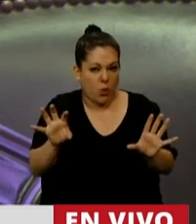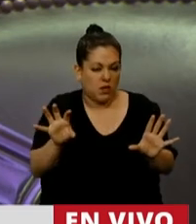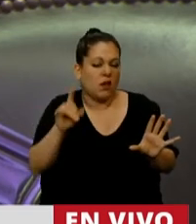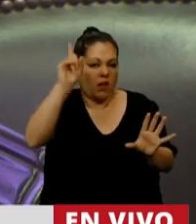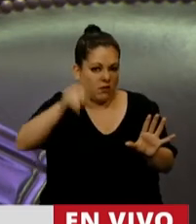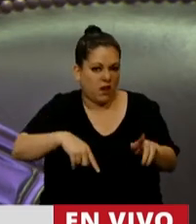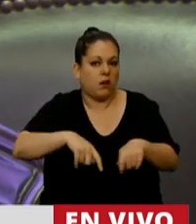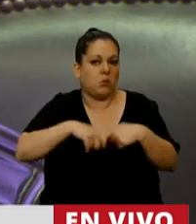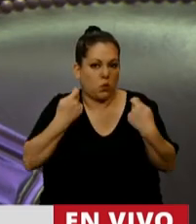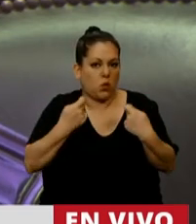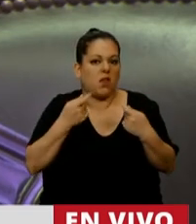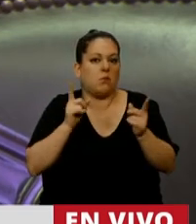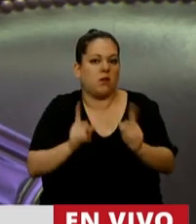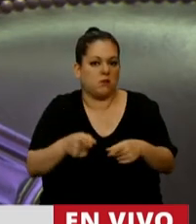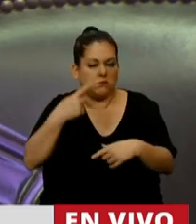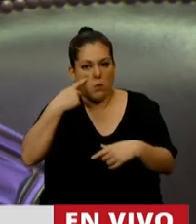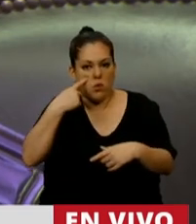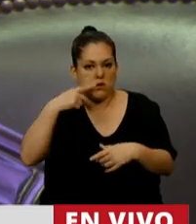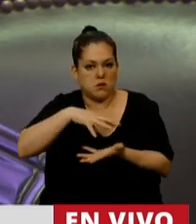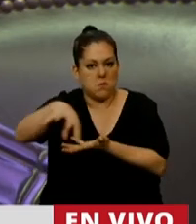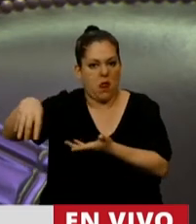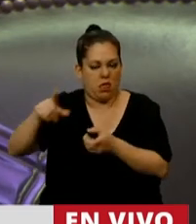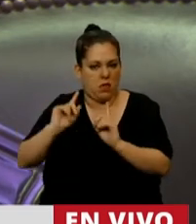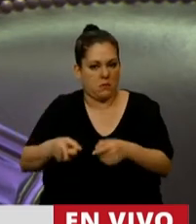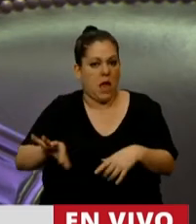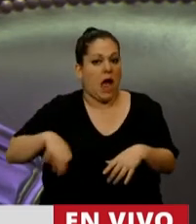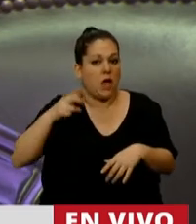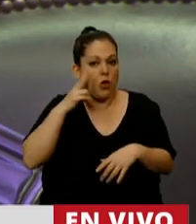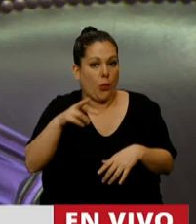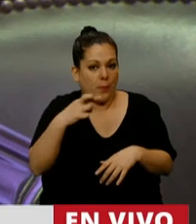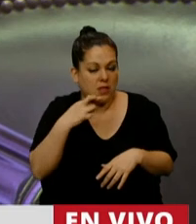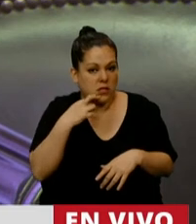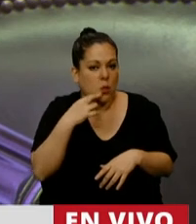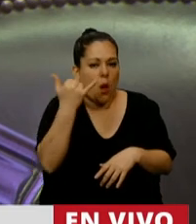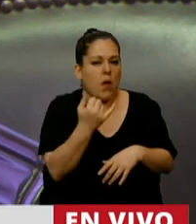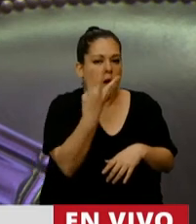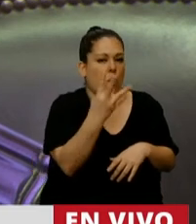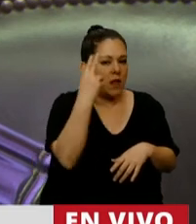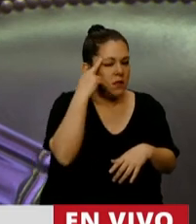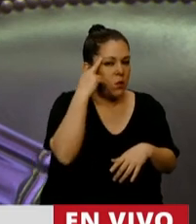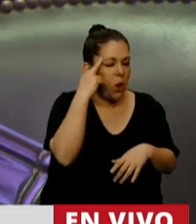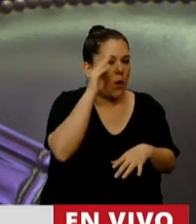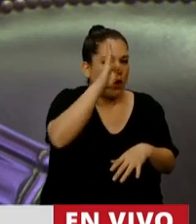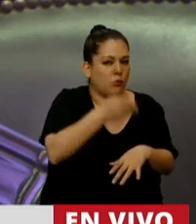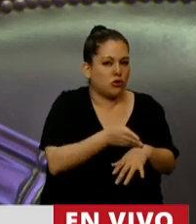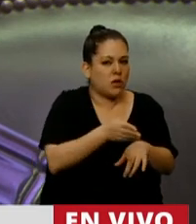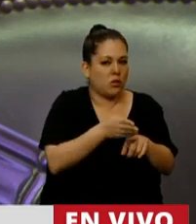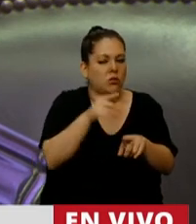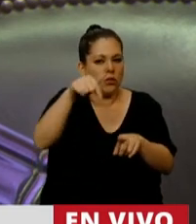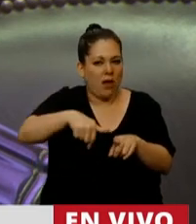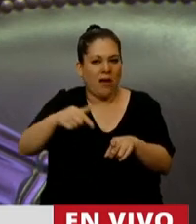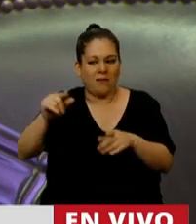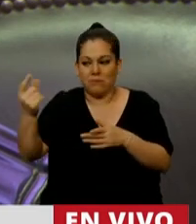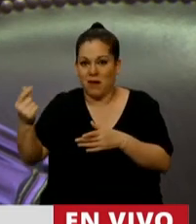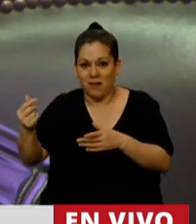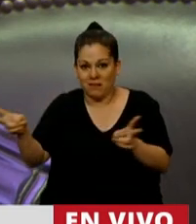lesiona también al municipalismo. El año 2019 representaba el 49,6% de los ingresos a la distribución